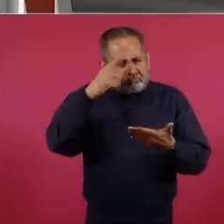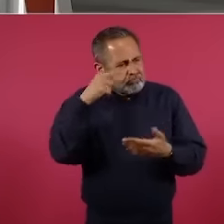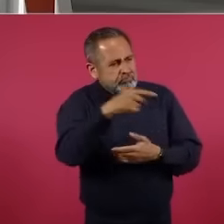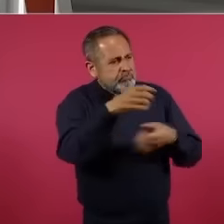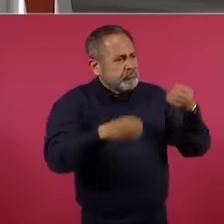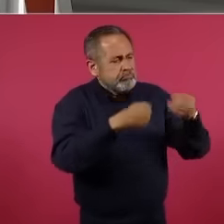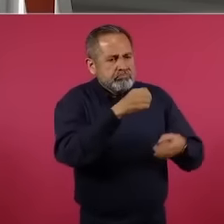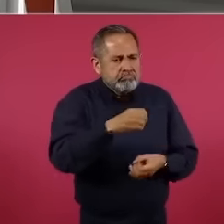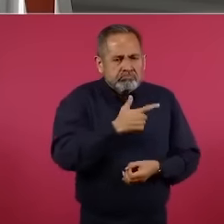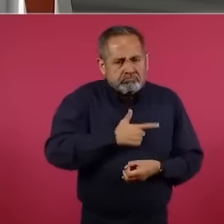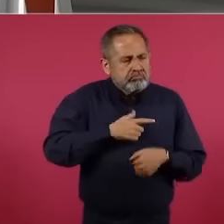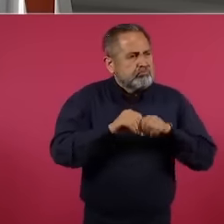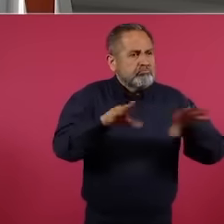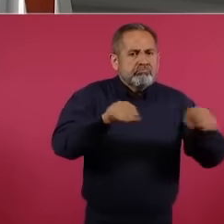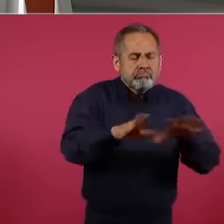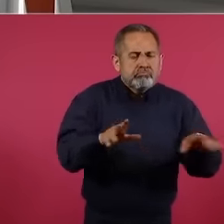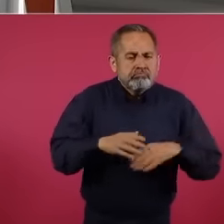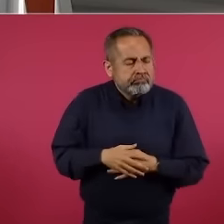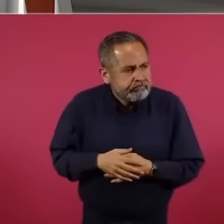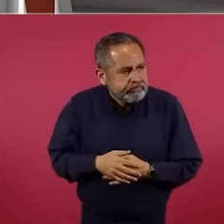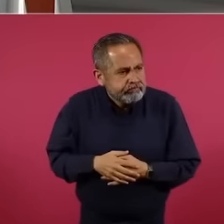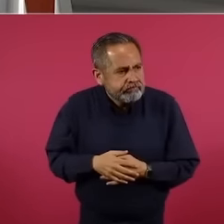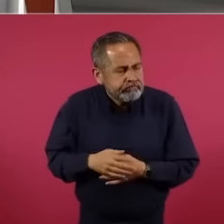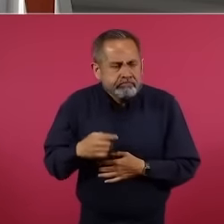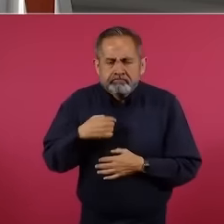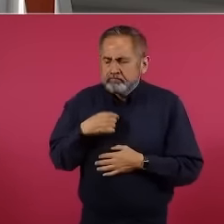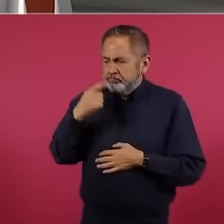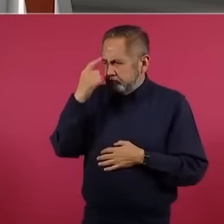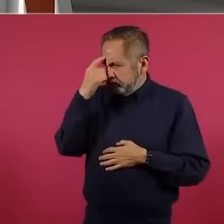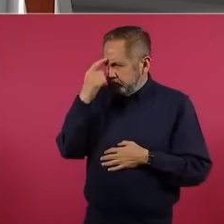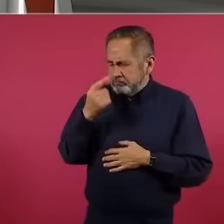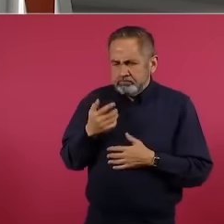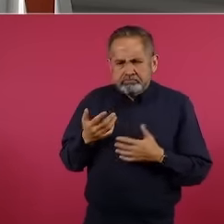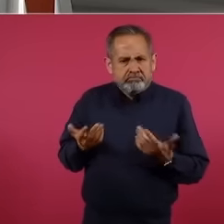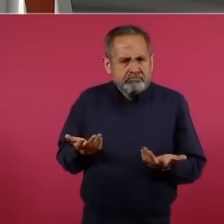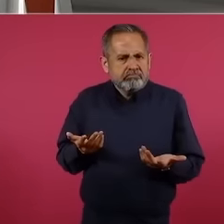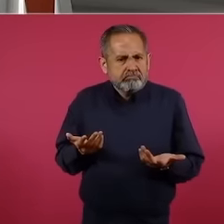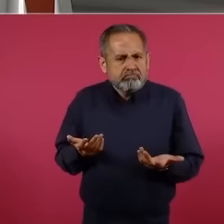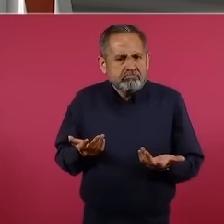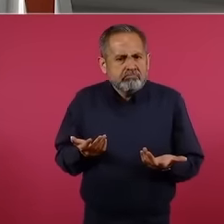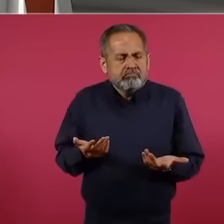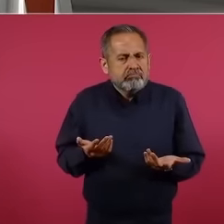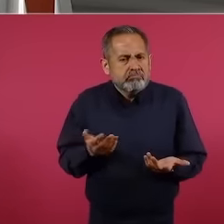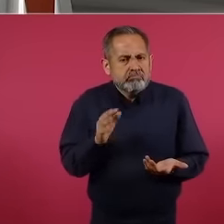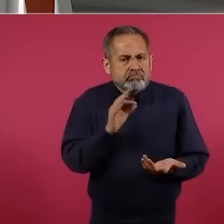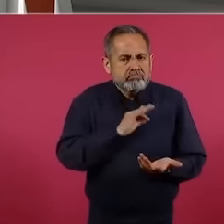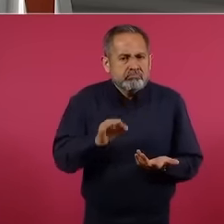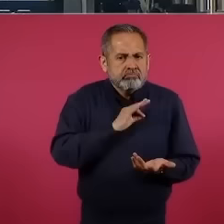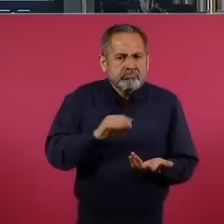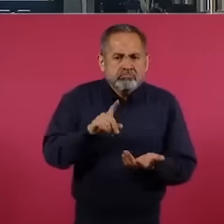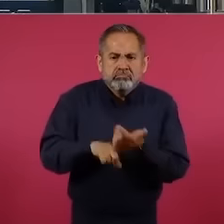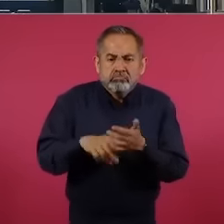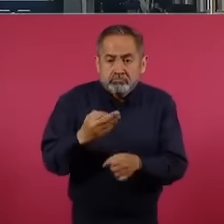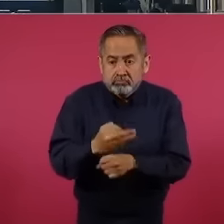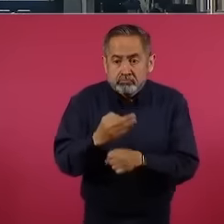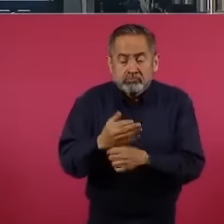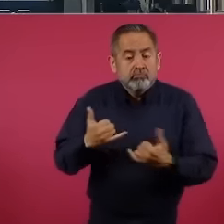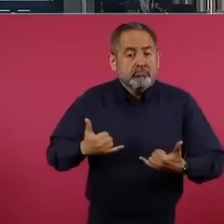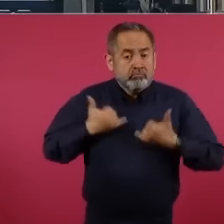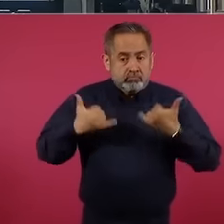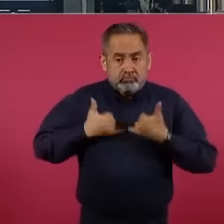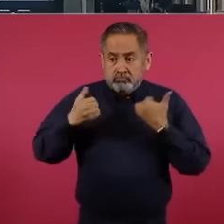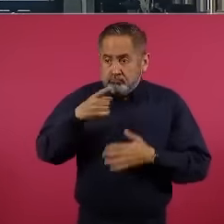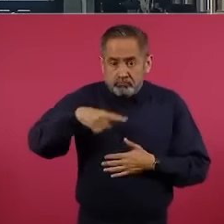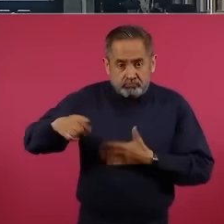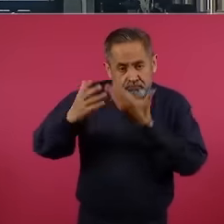particular. Y me hizo pensar que hoy los jóvenes que están estudiando